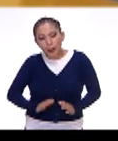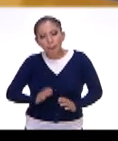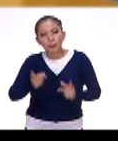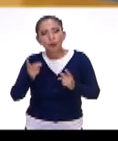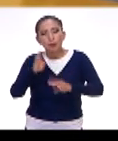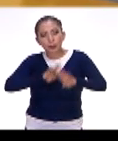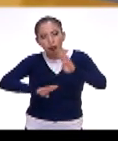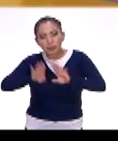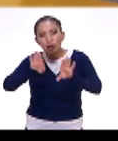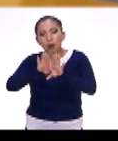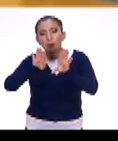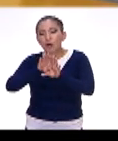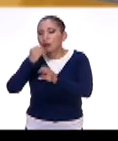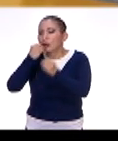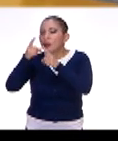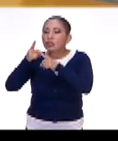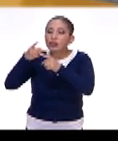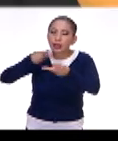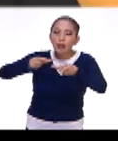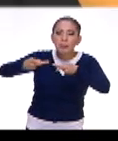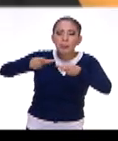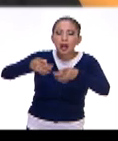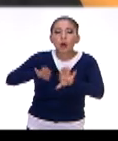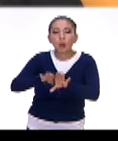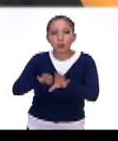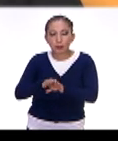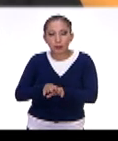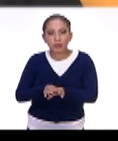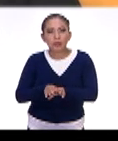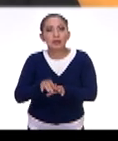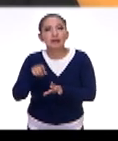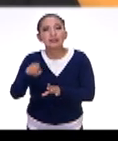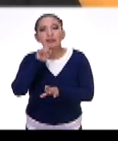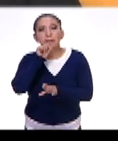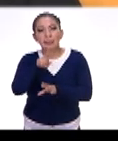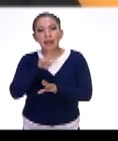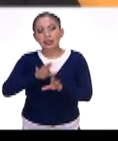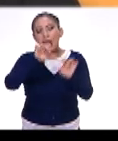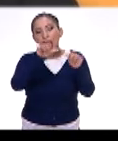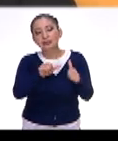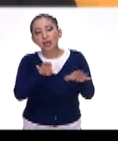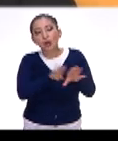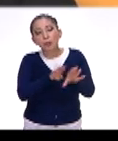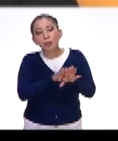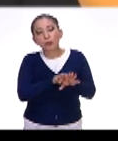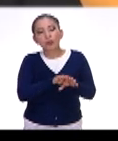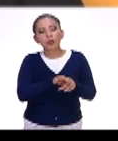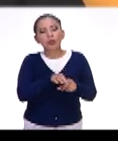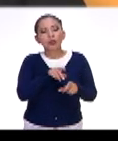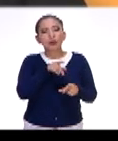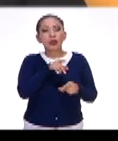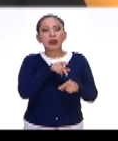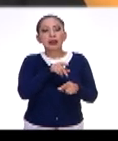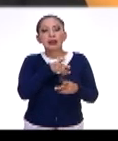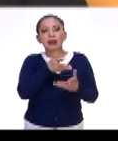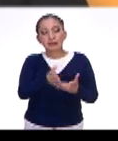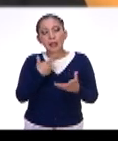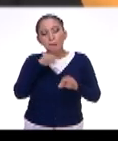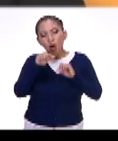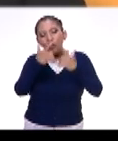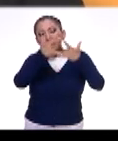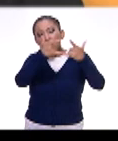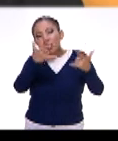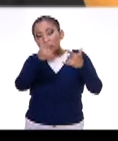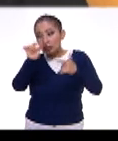se consumen, cómo se preparan. Y también a nivel de arte, cómo es que se fue